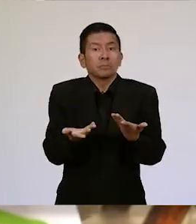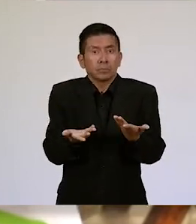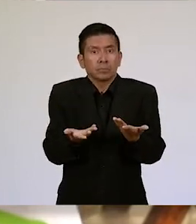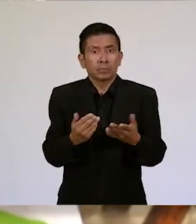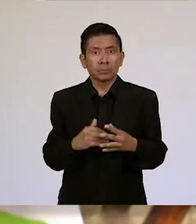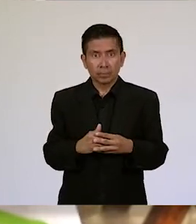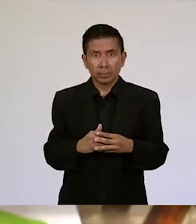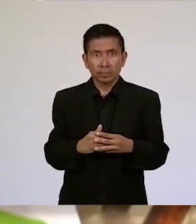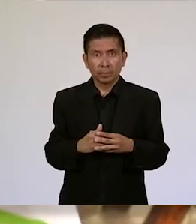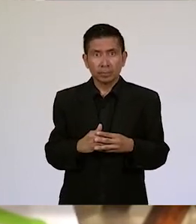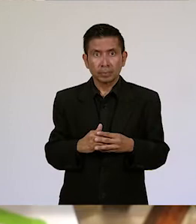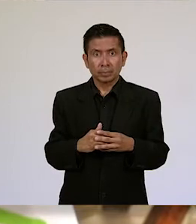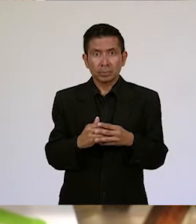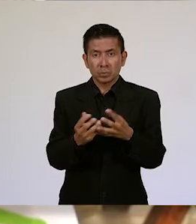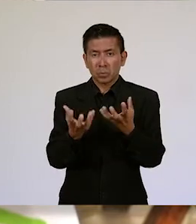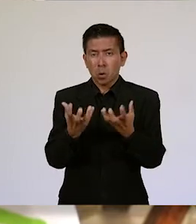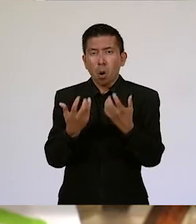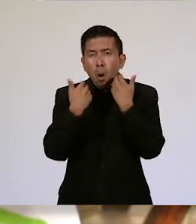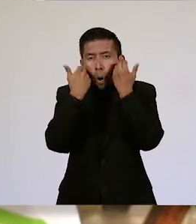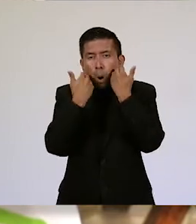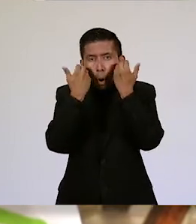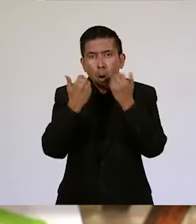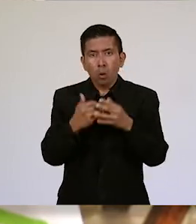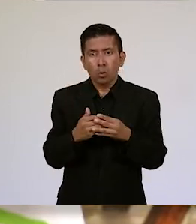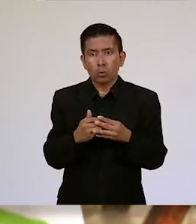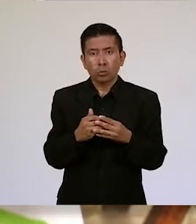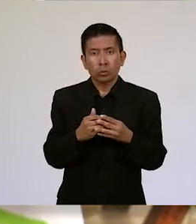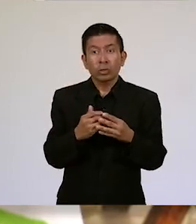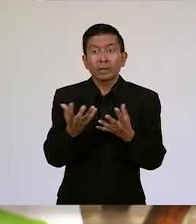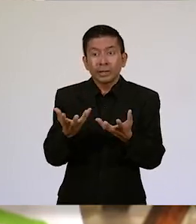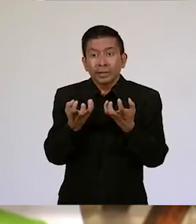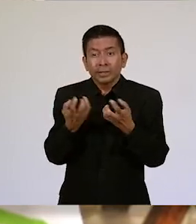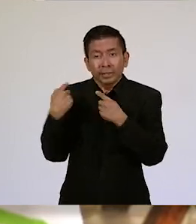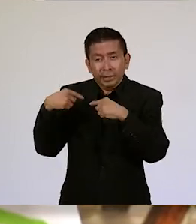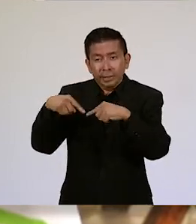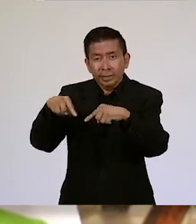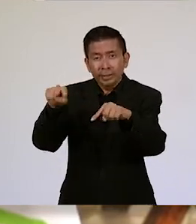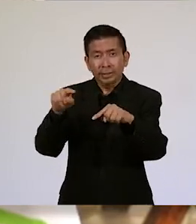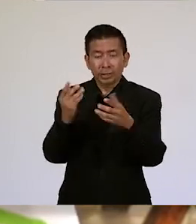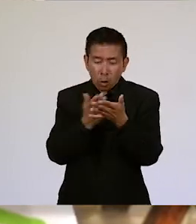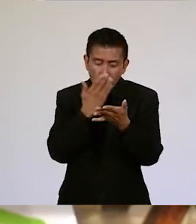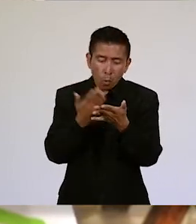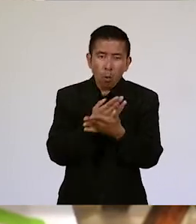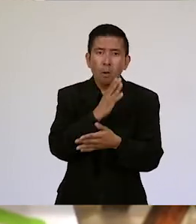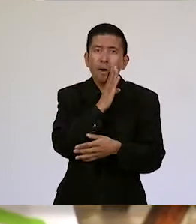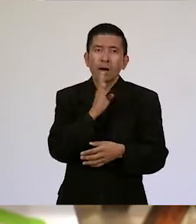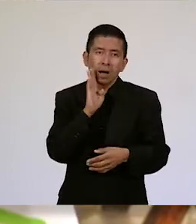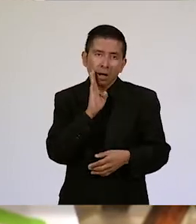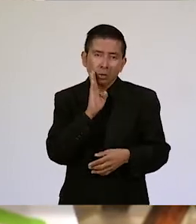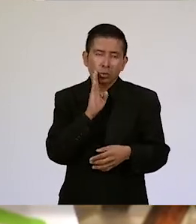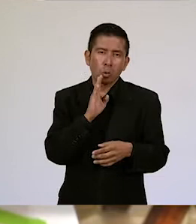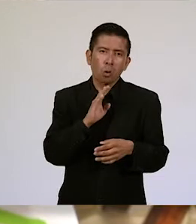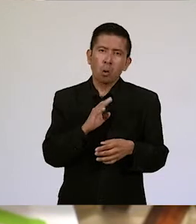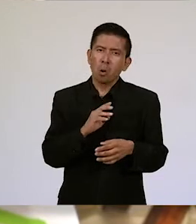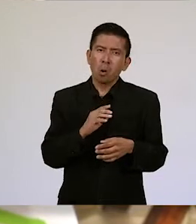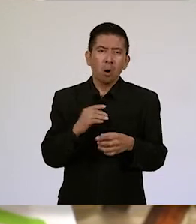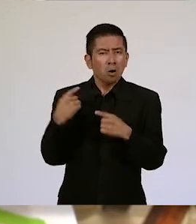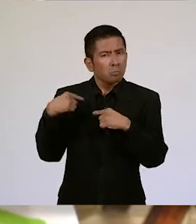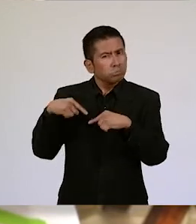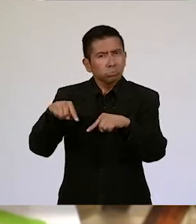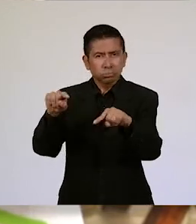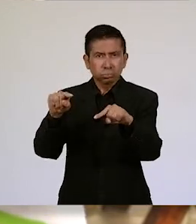hay muchos jóvenes que a veces quieren continuar con sus estudios de bachillerato o educación